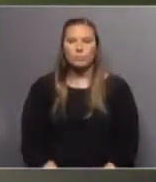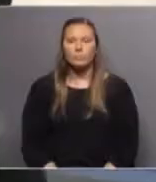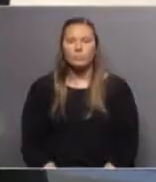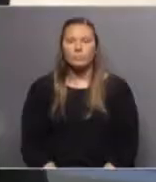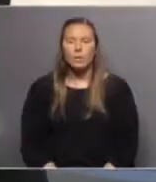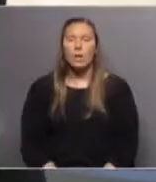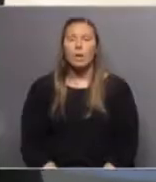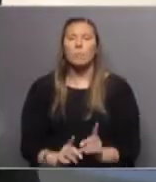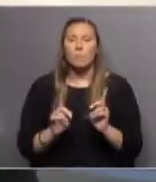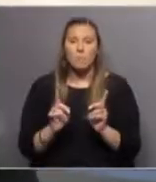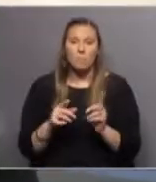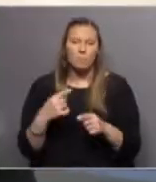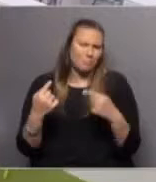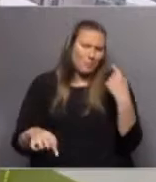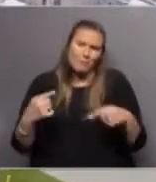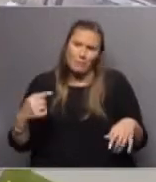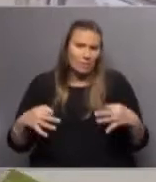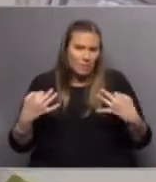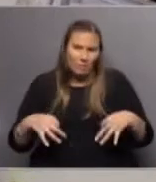Hay realmente de todo.